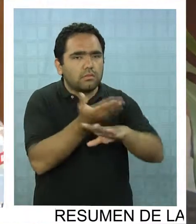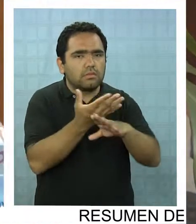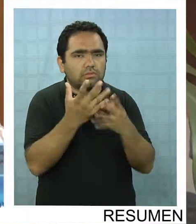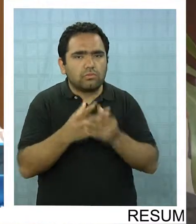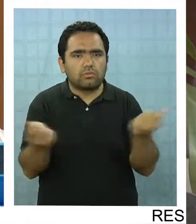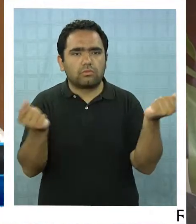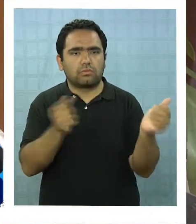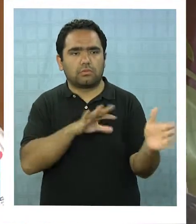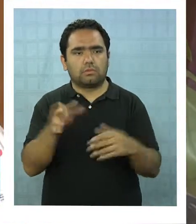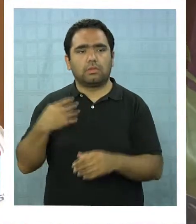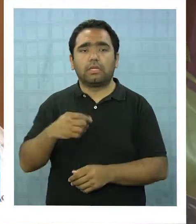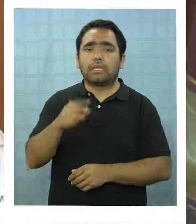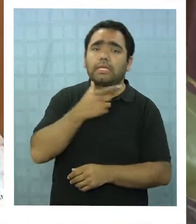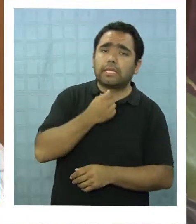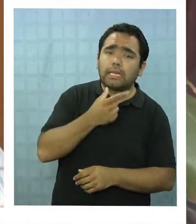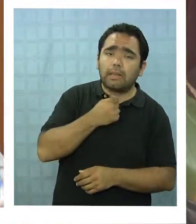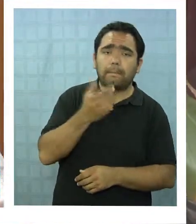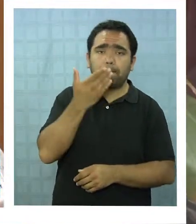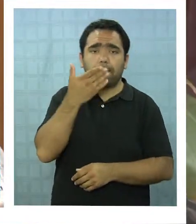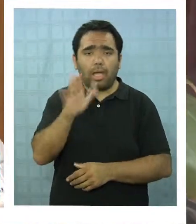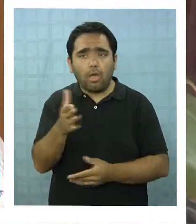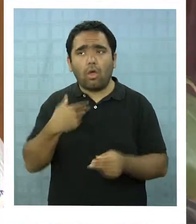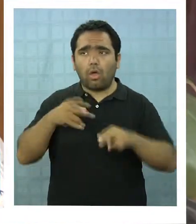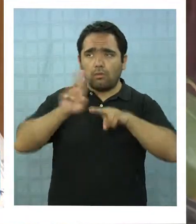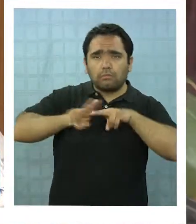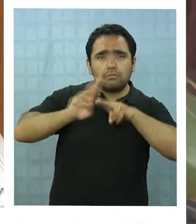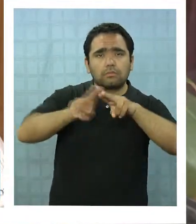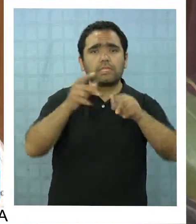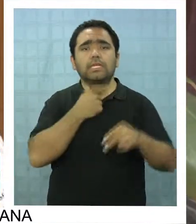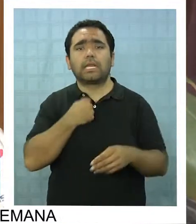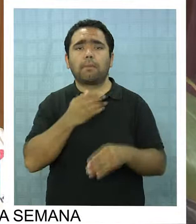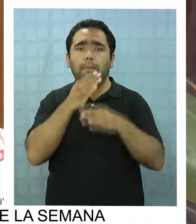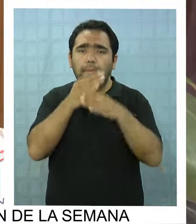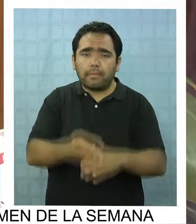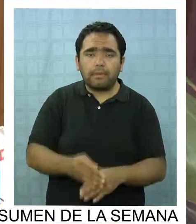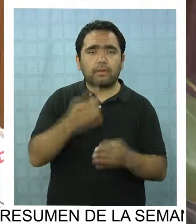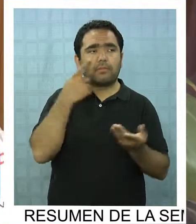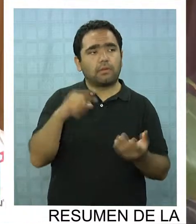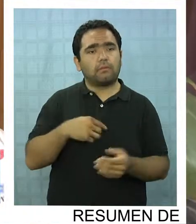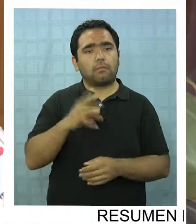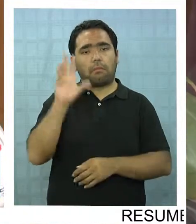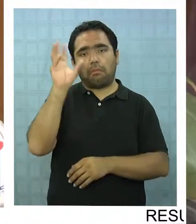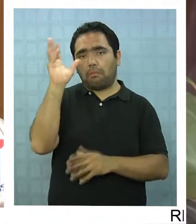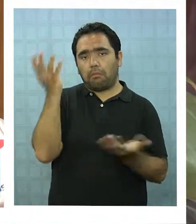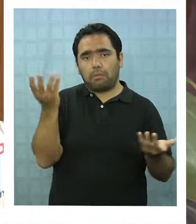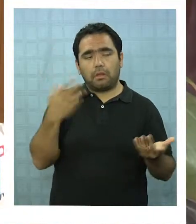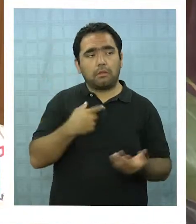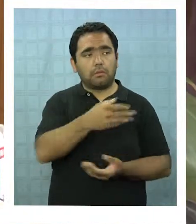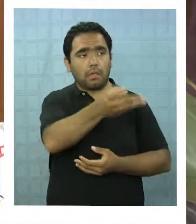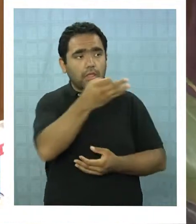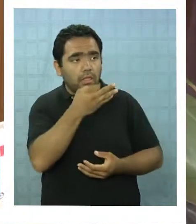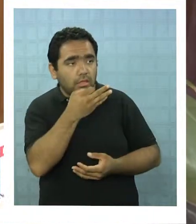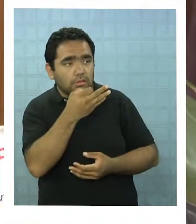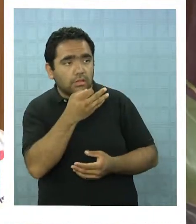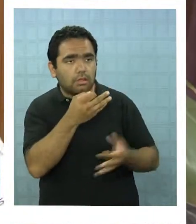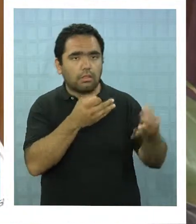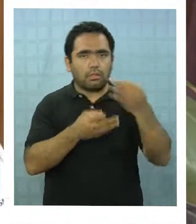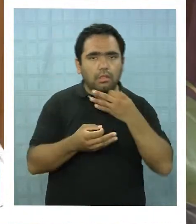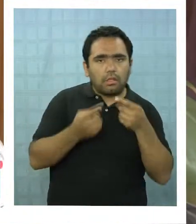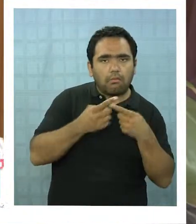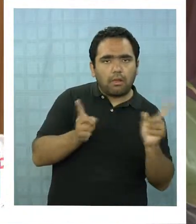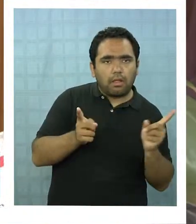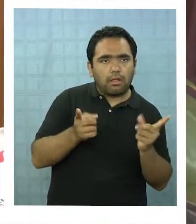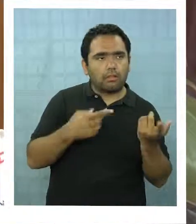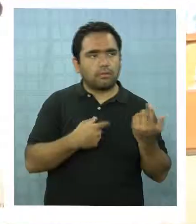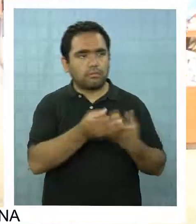Queremos mejorar el sector, queremos quedarnos permanente, pero no se sabe nada. Nos dicen una cosa, lo dicen otra, nosotros pagamos igual permiso,